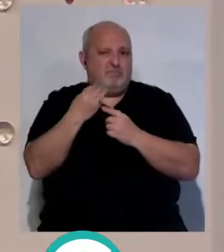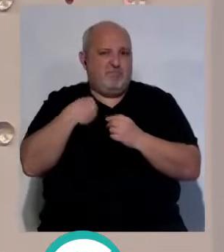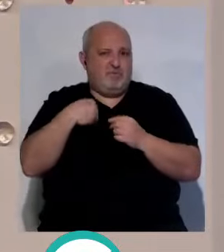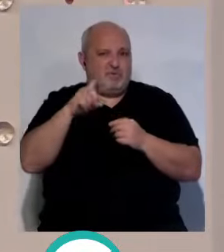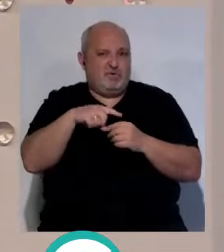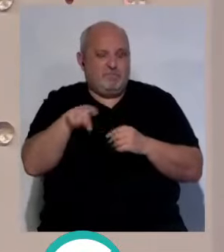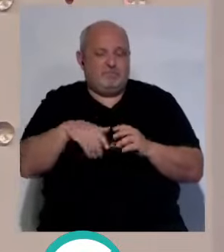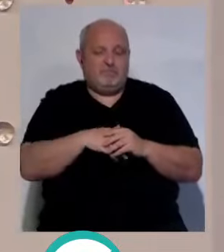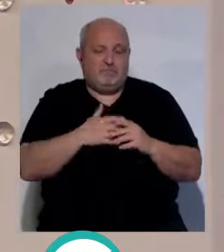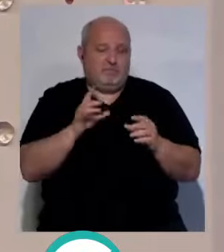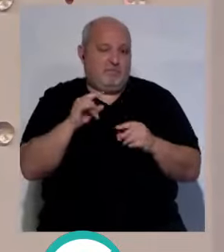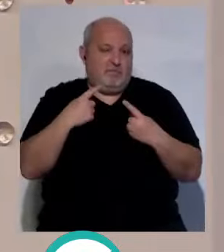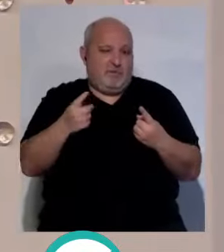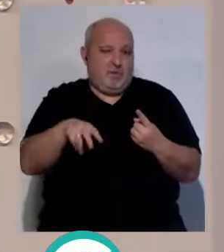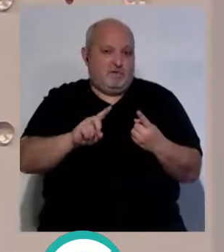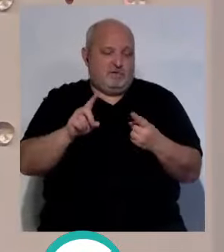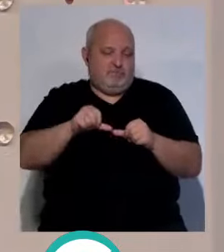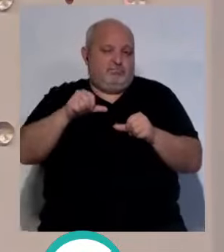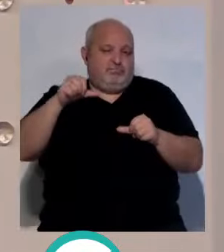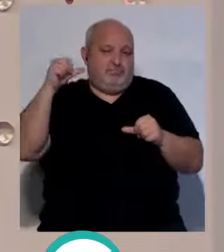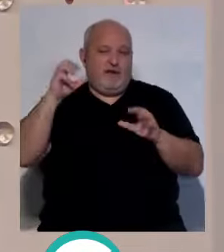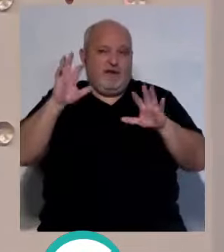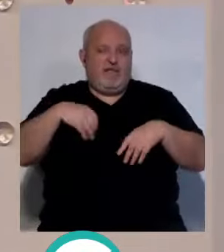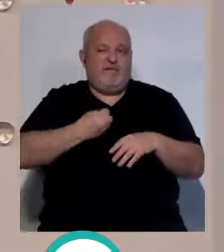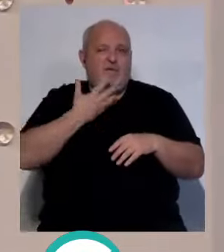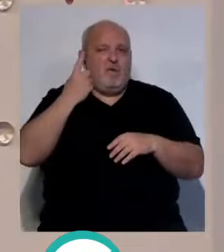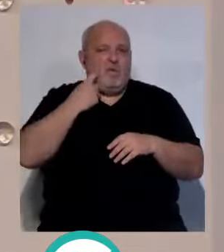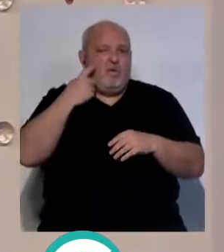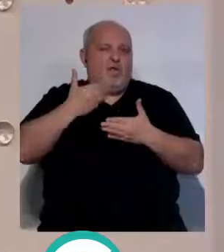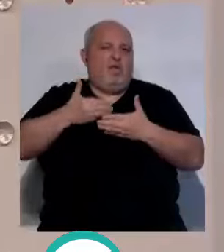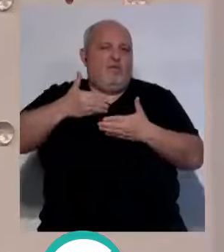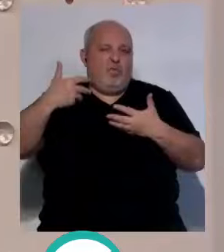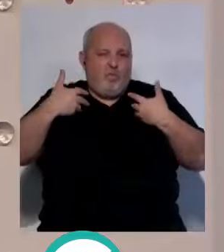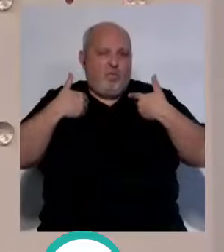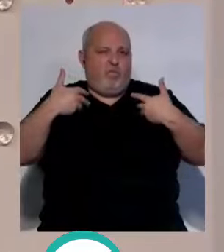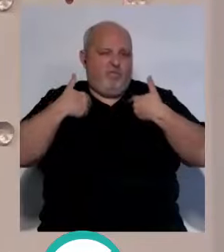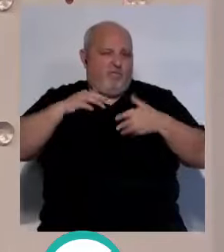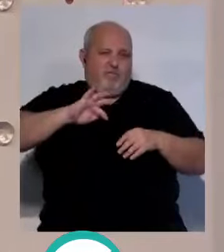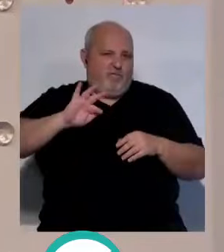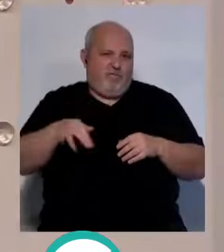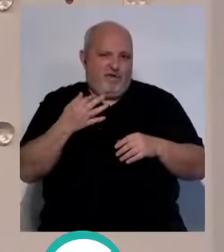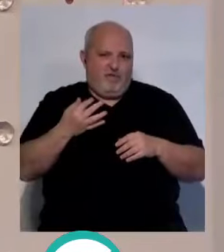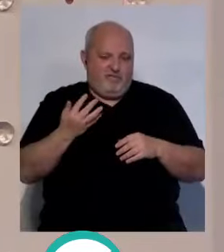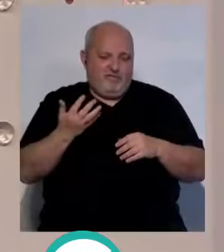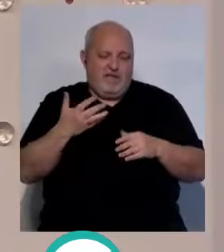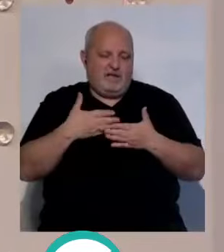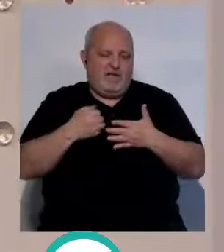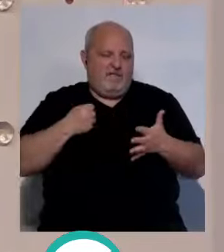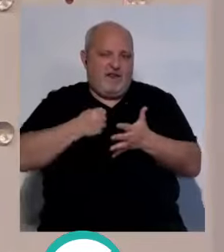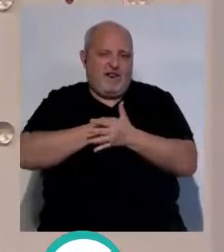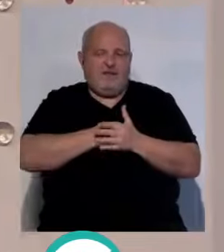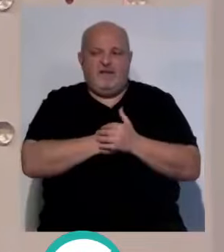que estamos viviendo. Sí, claro, no es la primera vez en el Cádiz, la afición estamos acostumbrados... ...a sufrir, ...y a sufrir siempre hasta el final